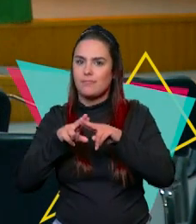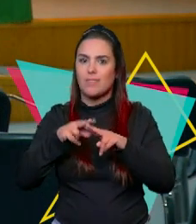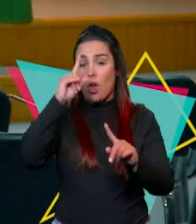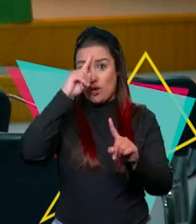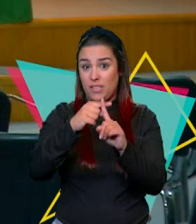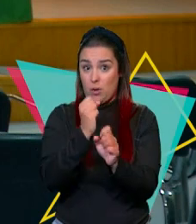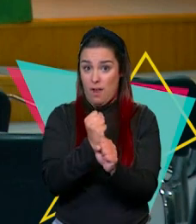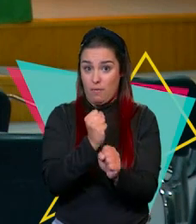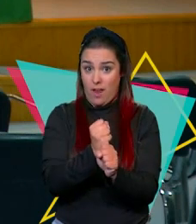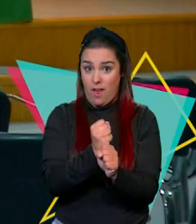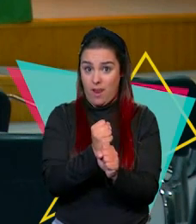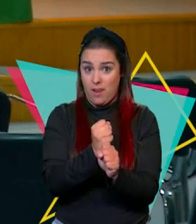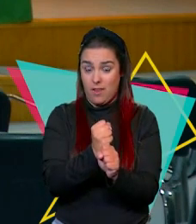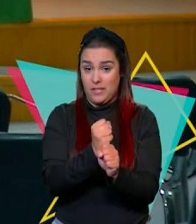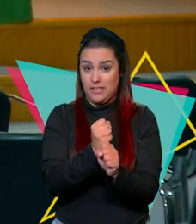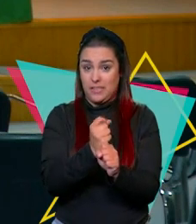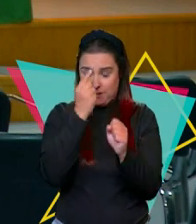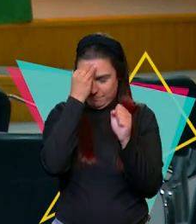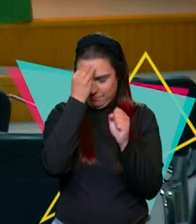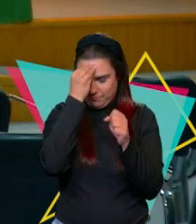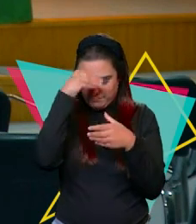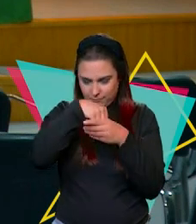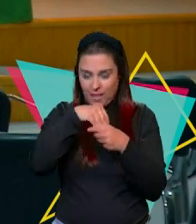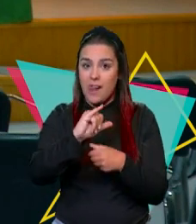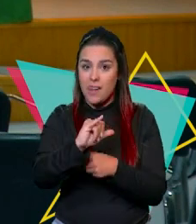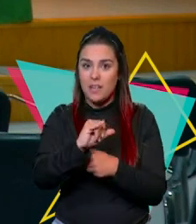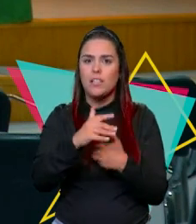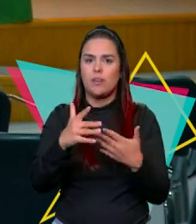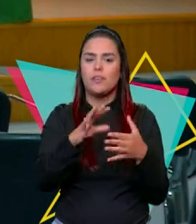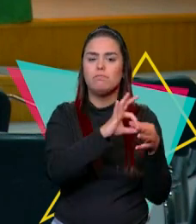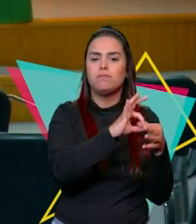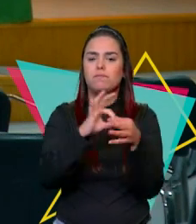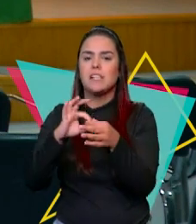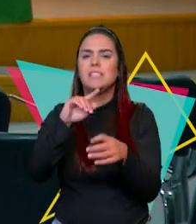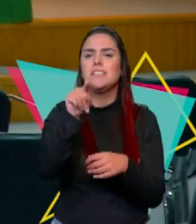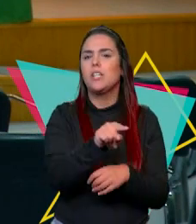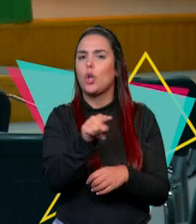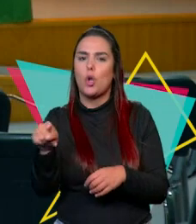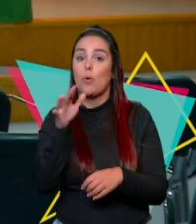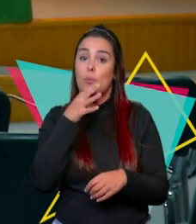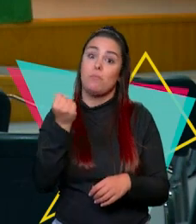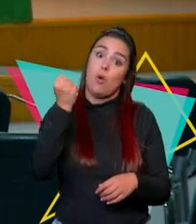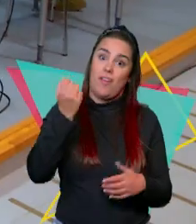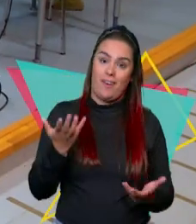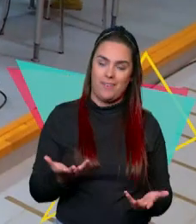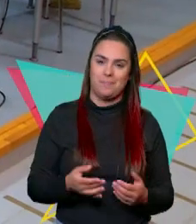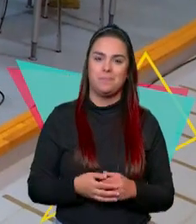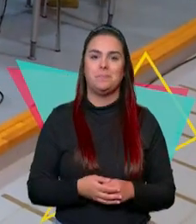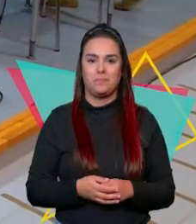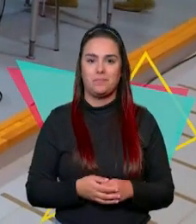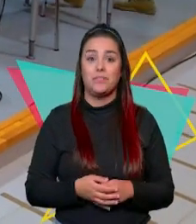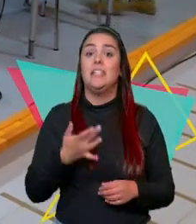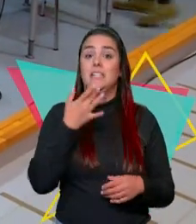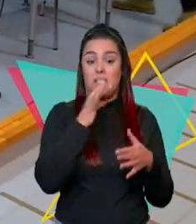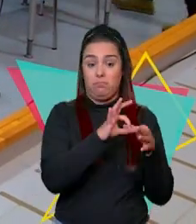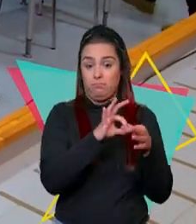misión, el objetivo laboral que tienen en su punto de mira está alineado, está equilibrado con esos poderes. En el caso